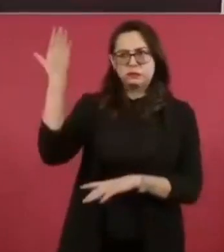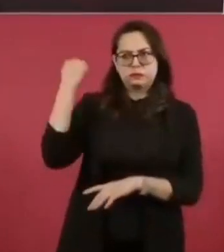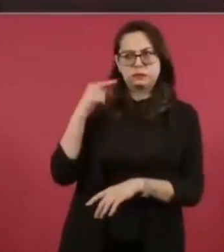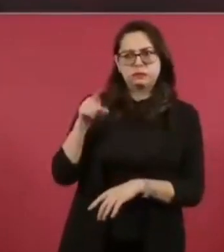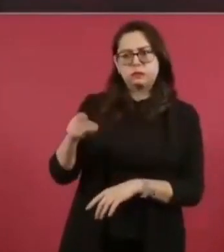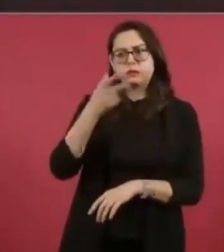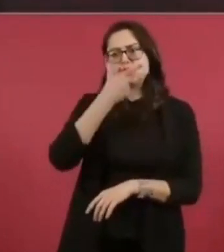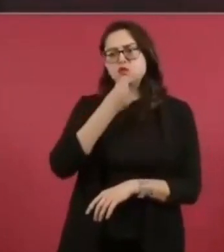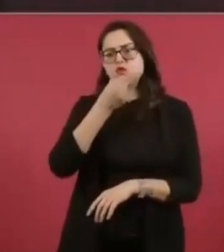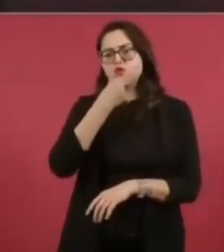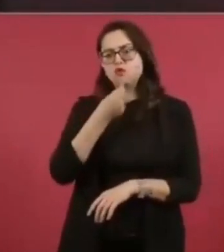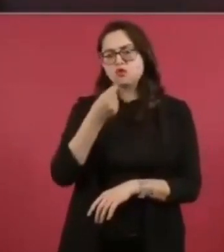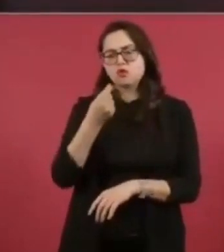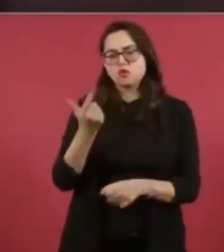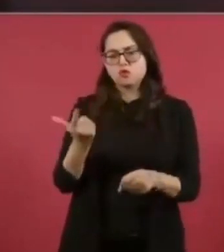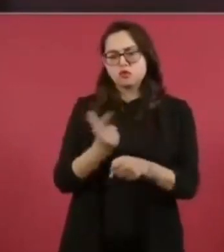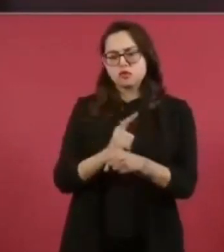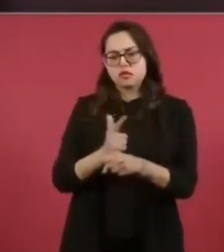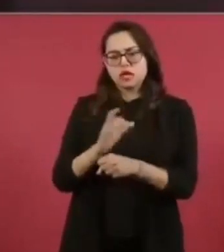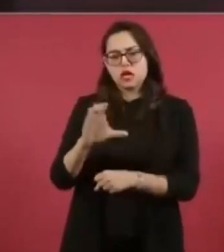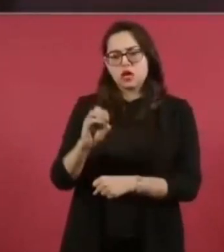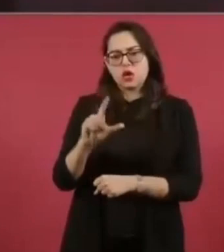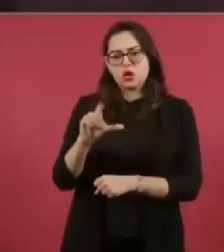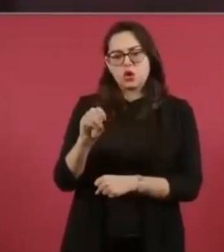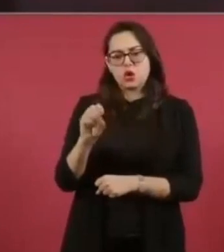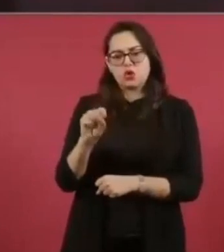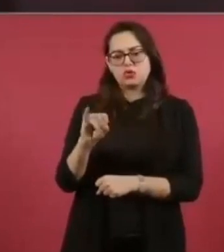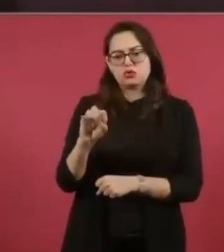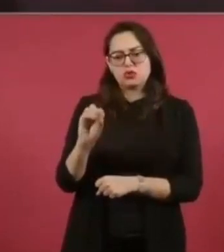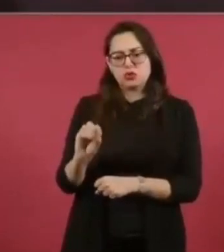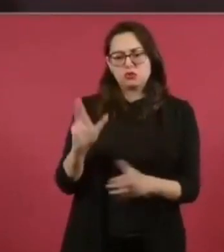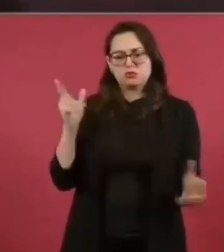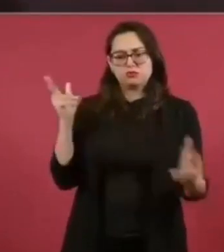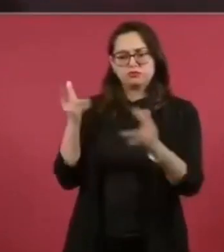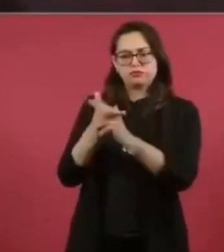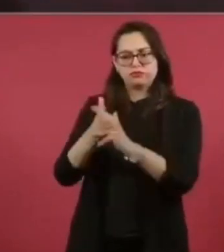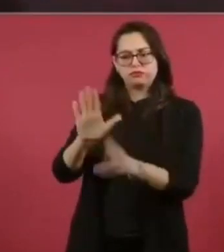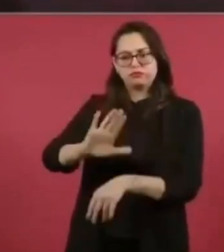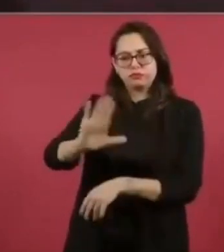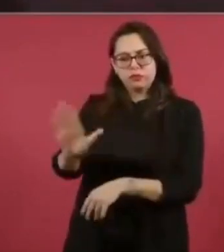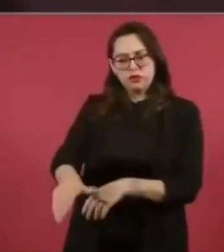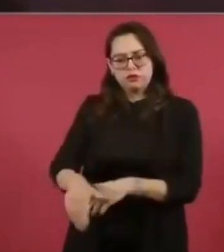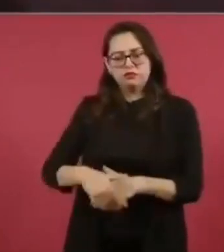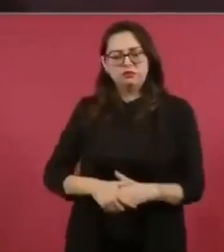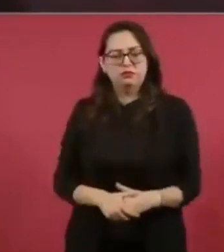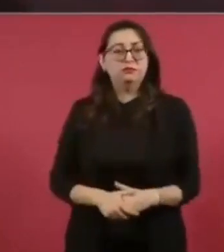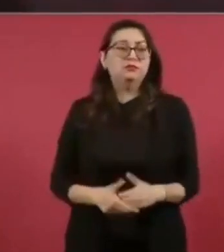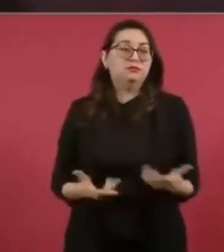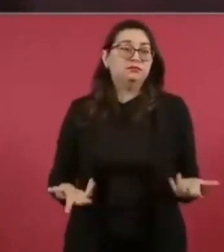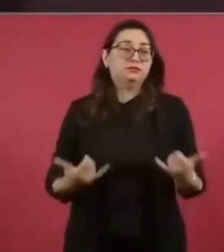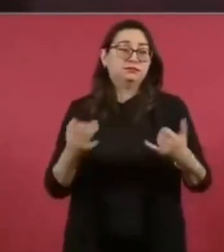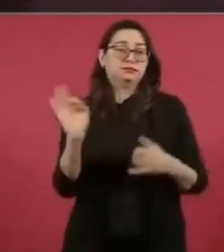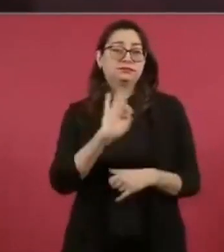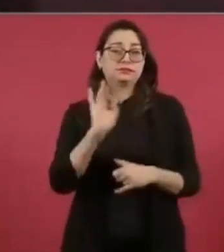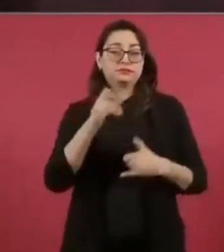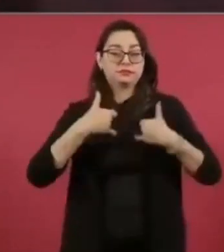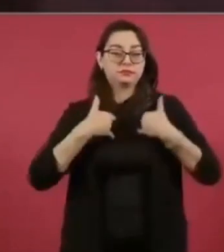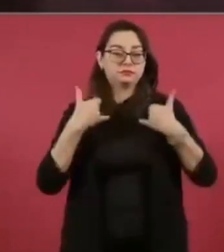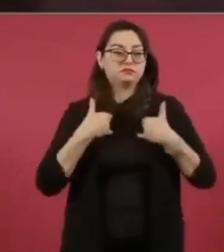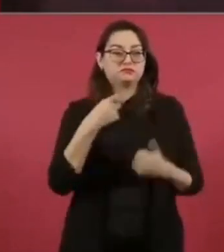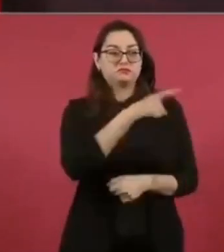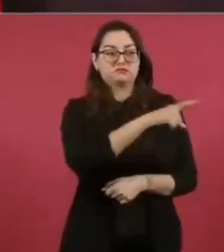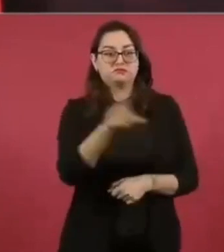del licenciado Colosio para los jóvenes, porque esto fue en